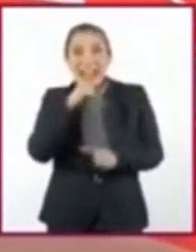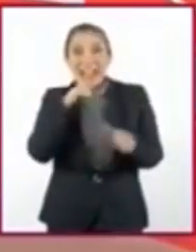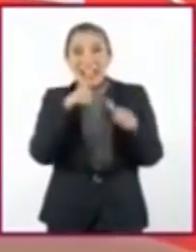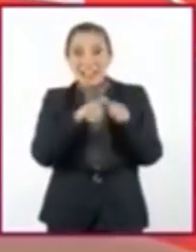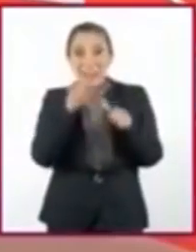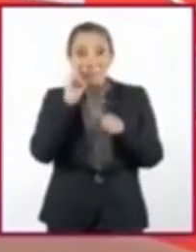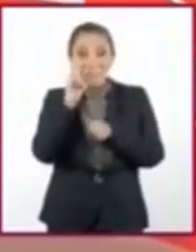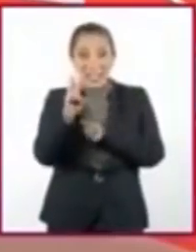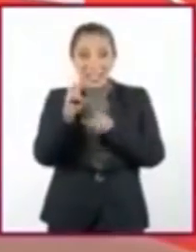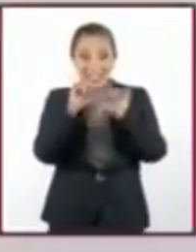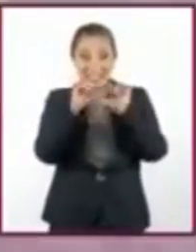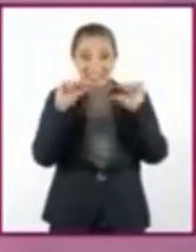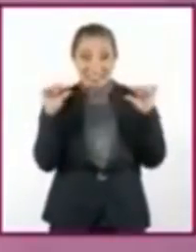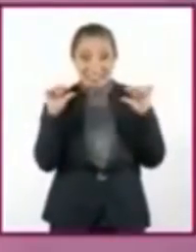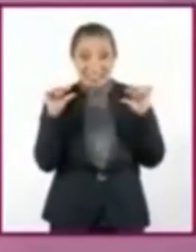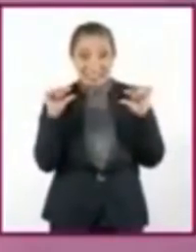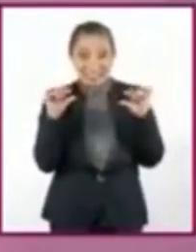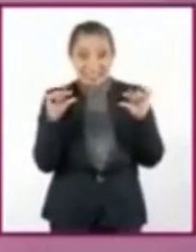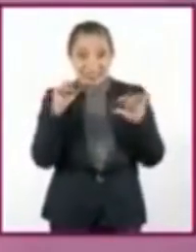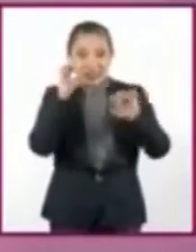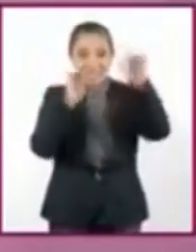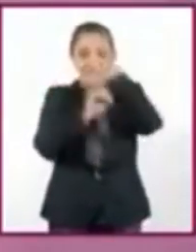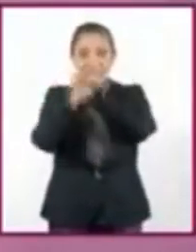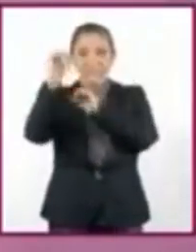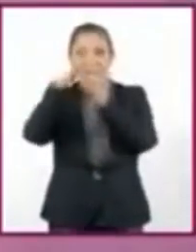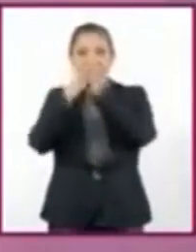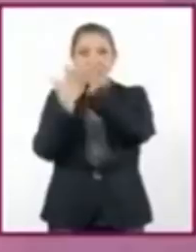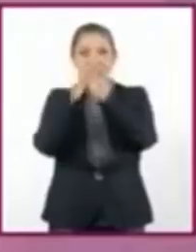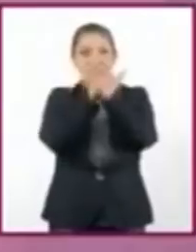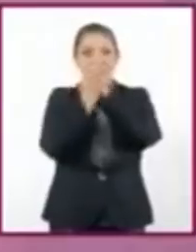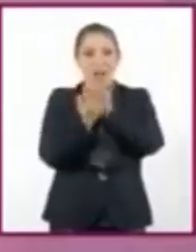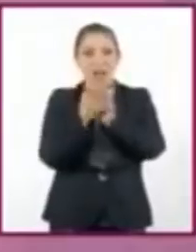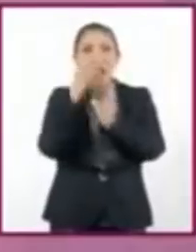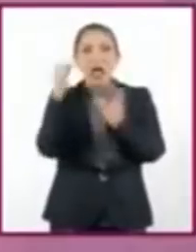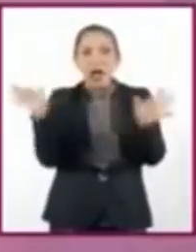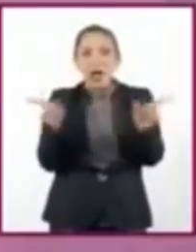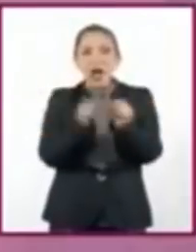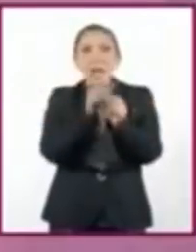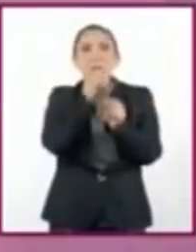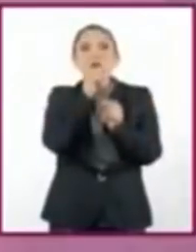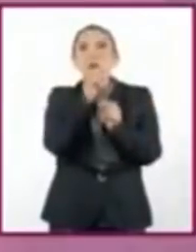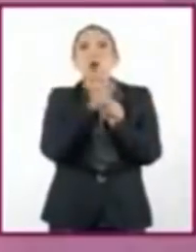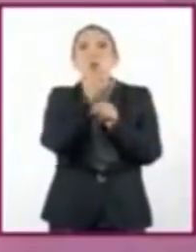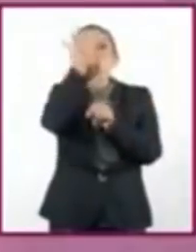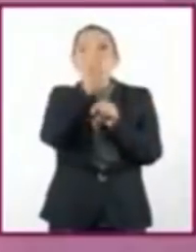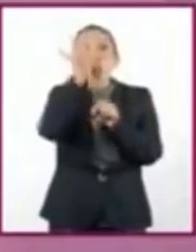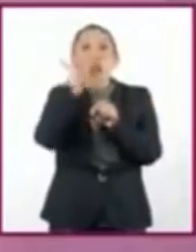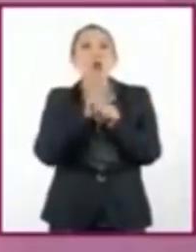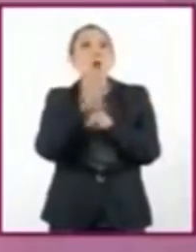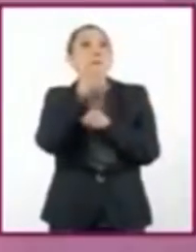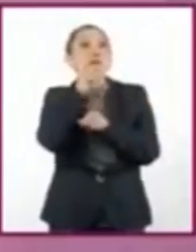que aparecen en pantalla están en desorden y forman un término. ¿Cuál es?